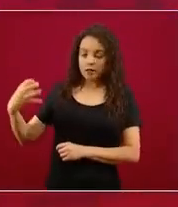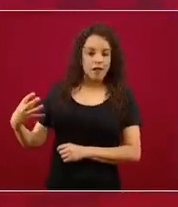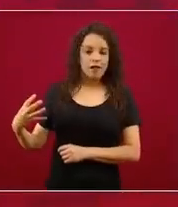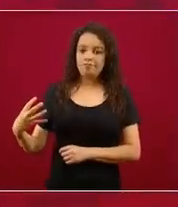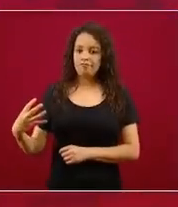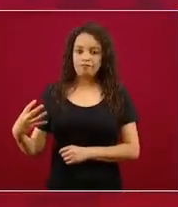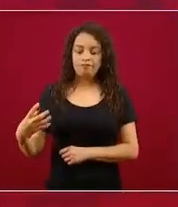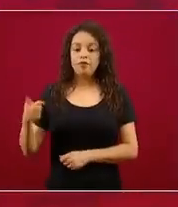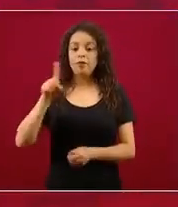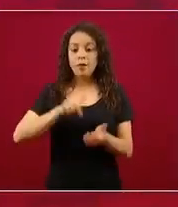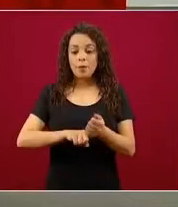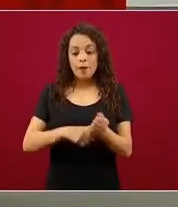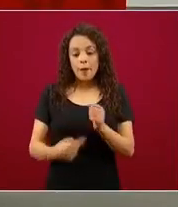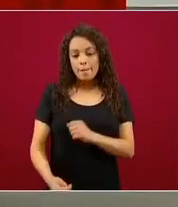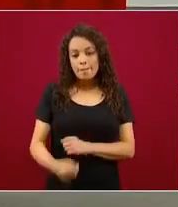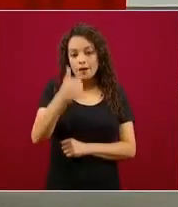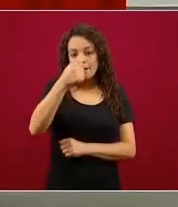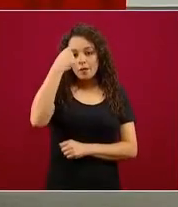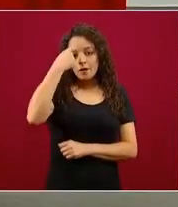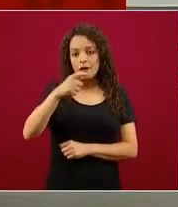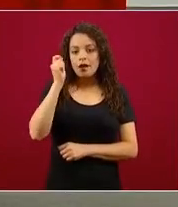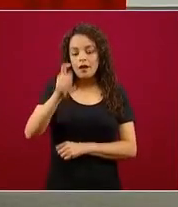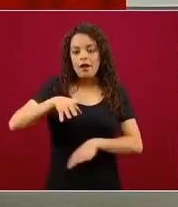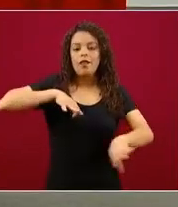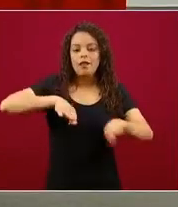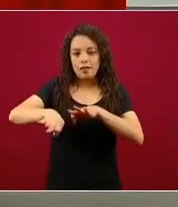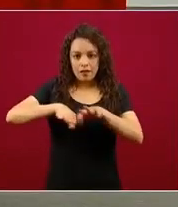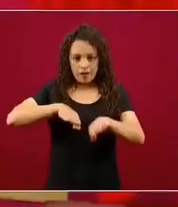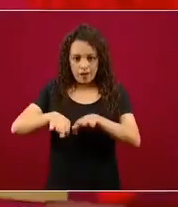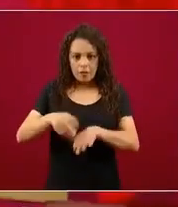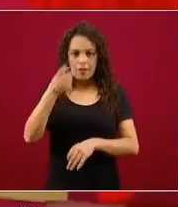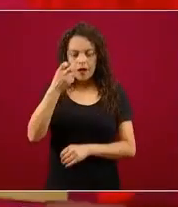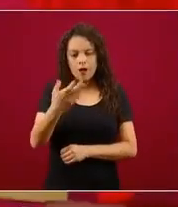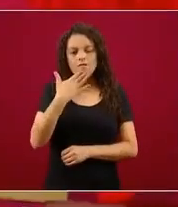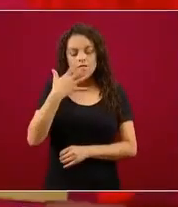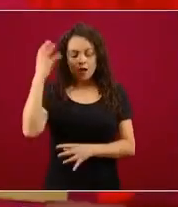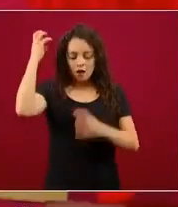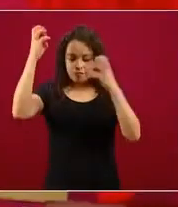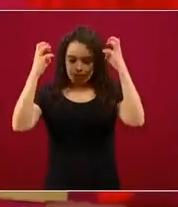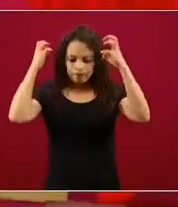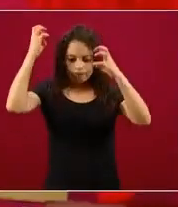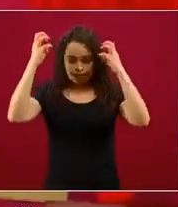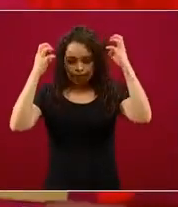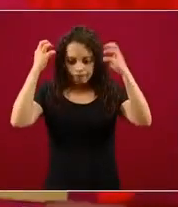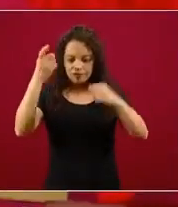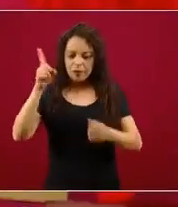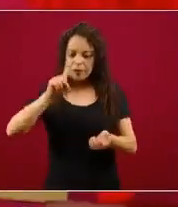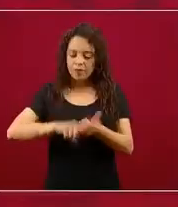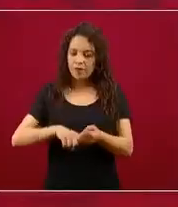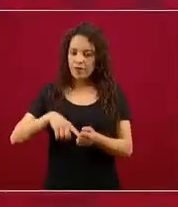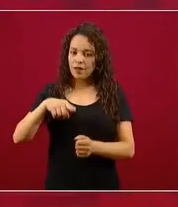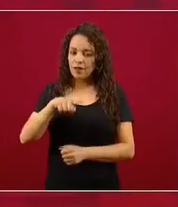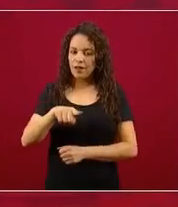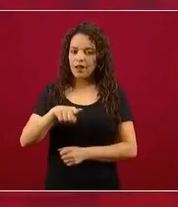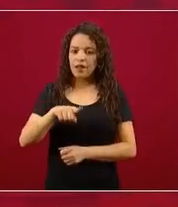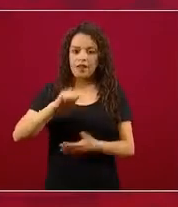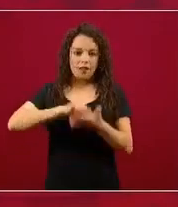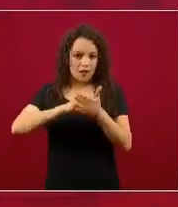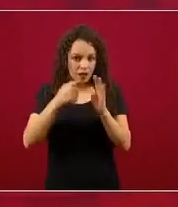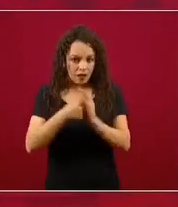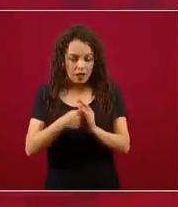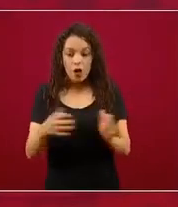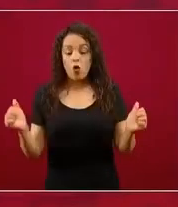versión de trabajo, producto de estas reflexiones técnicas con los gobiernos estatales,